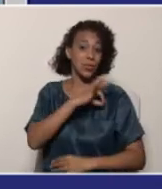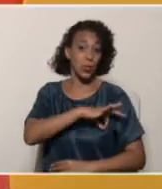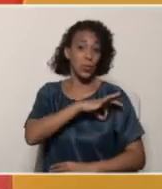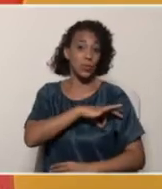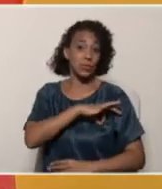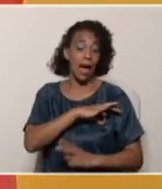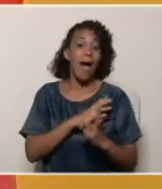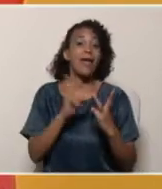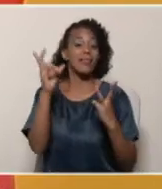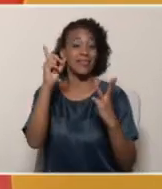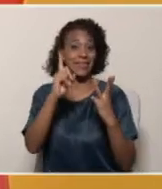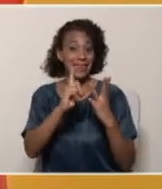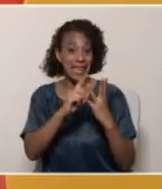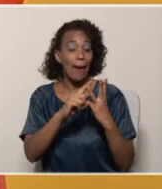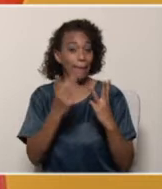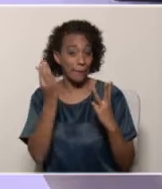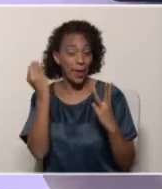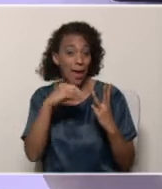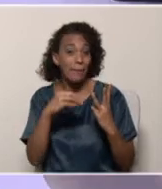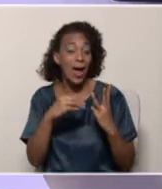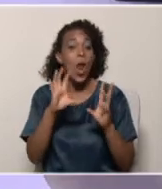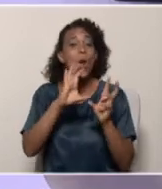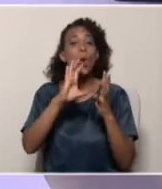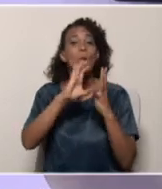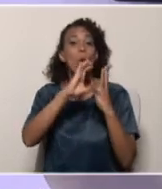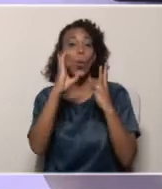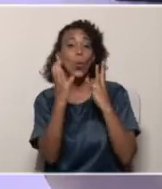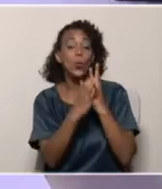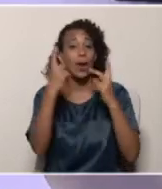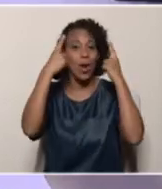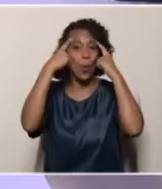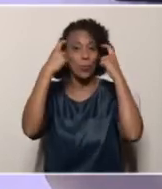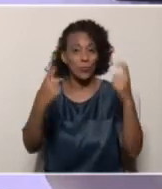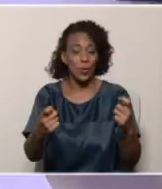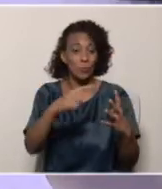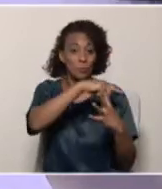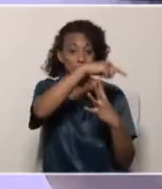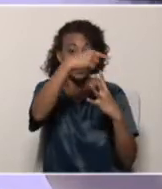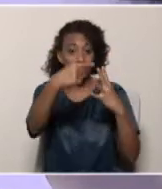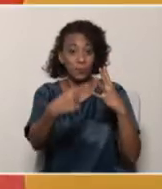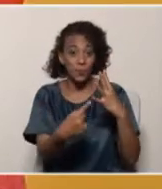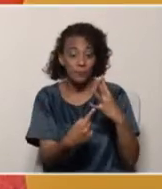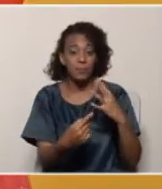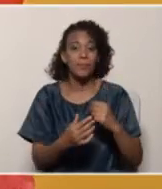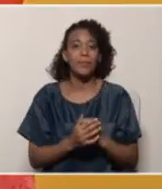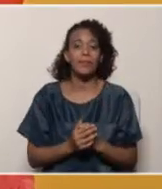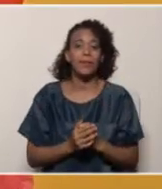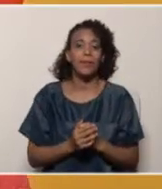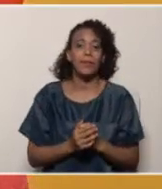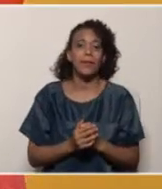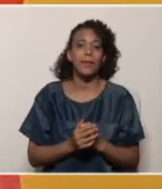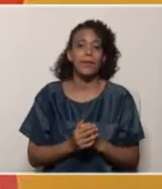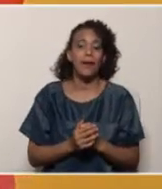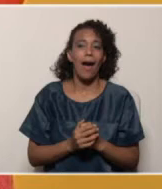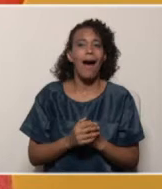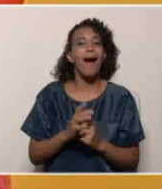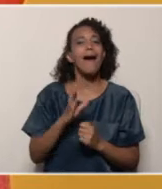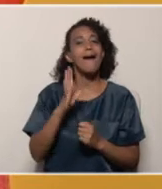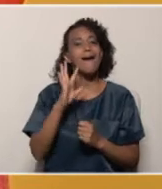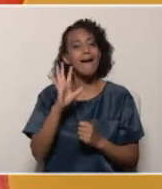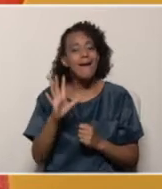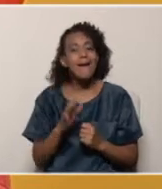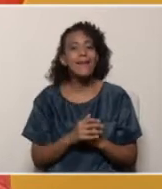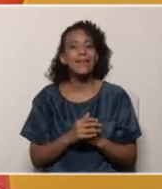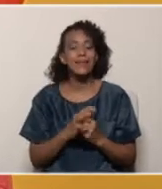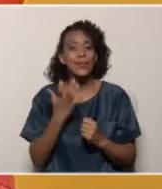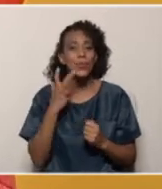debe estar inmersa dentro de ello, lo cultural y lo profesional. Pero también debemos de tomar en cuenta algo bastante